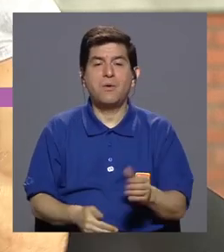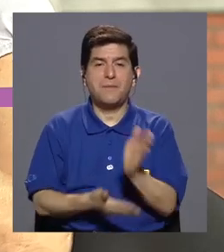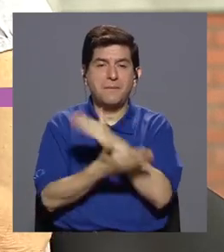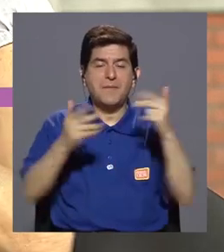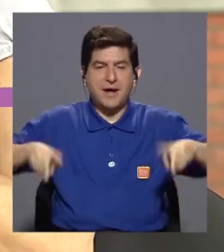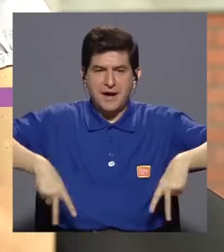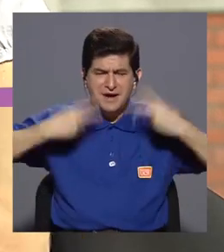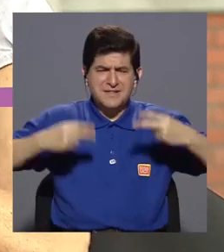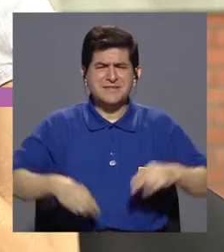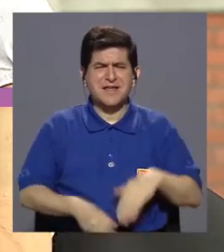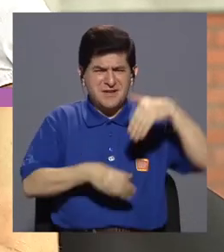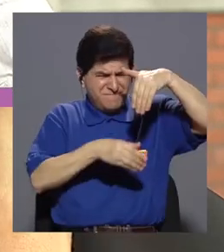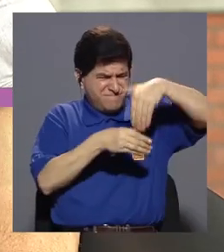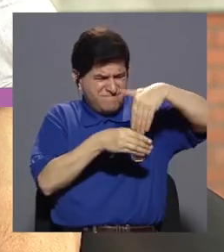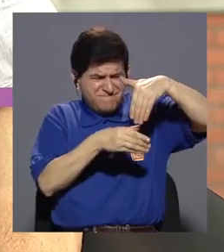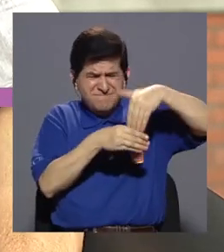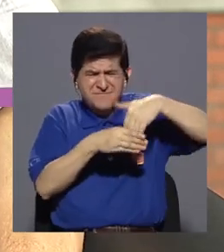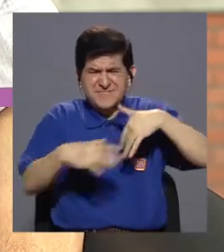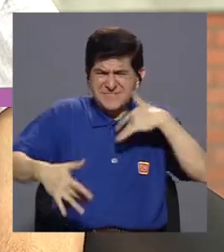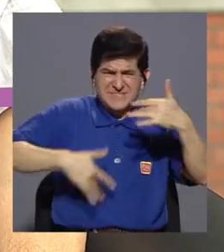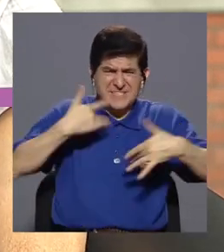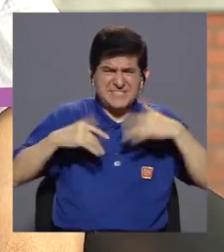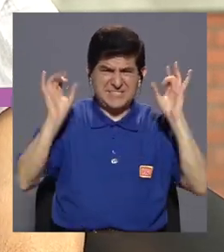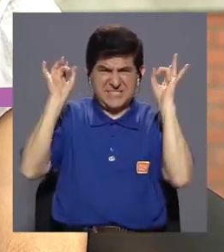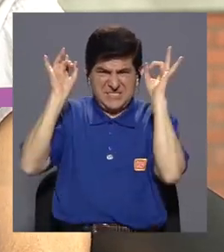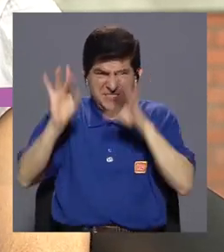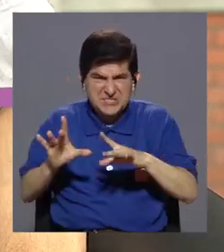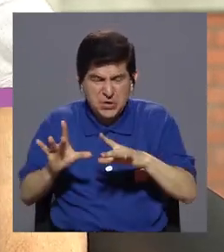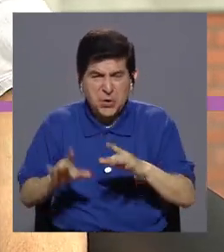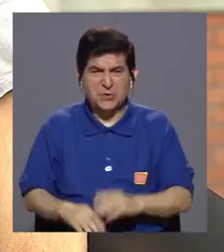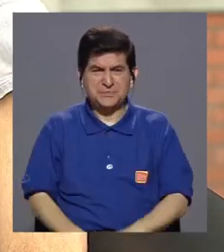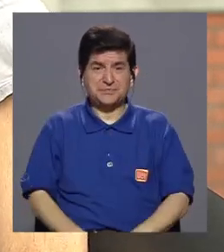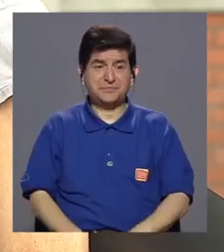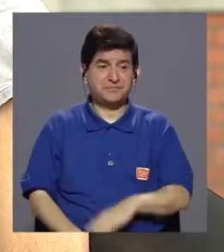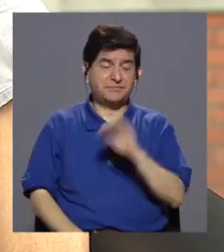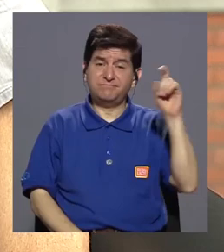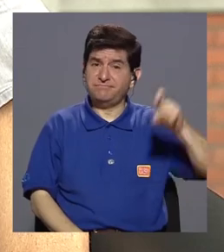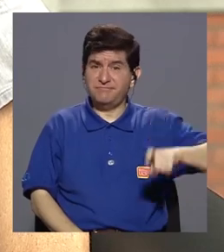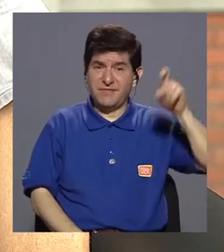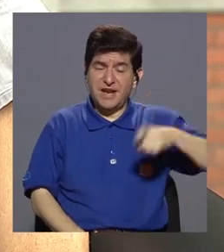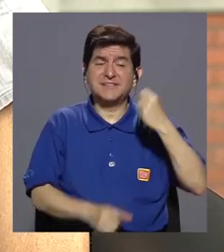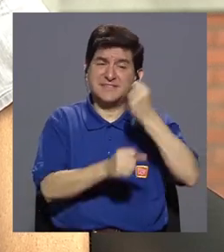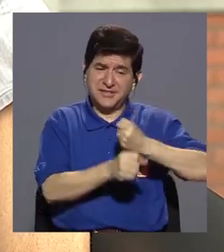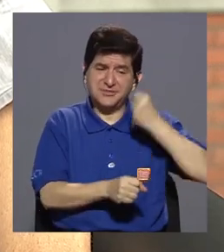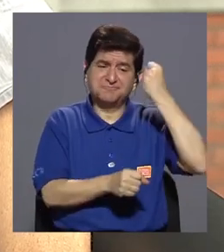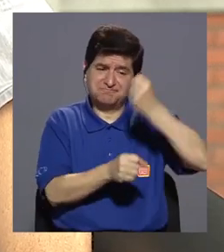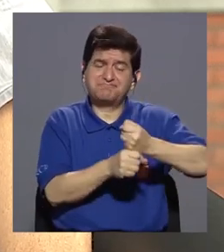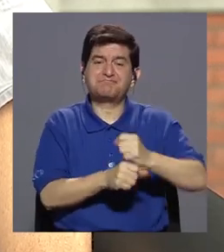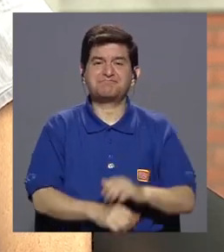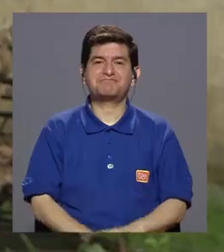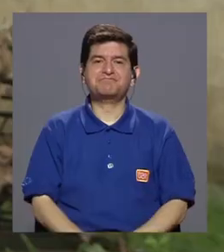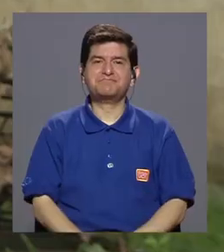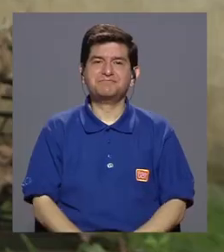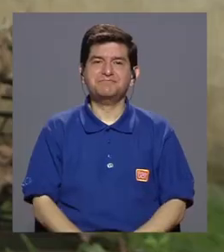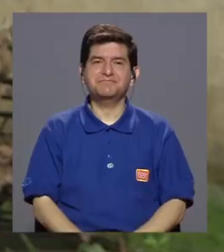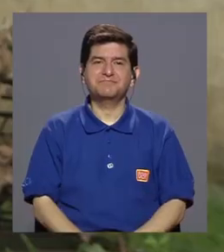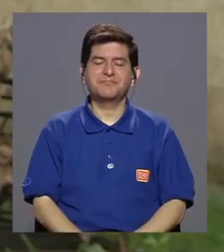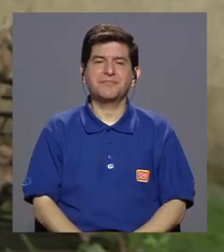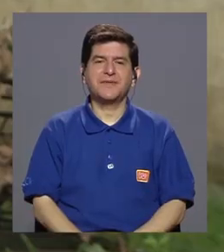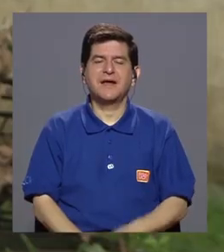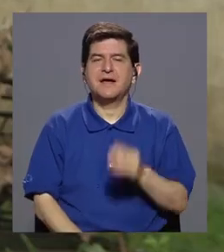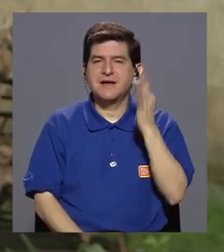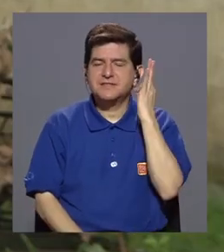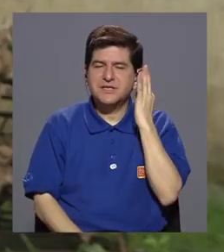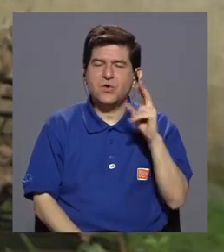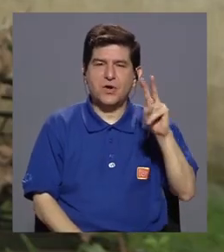tu vida están llenos todavía de esa sensación de odio y que son necesarios trabajar. Doña